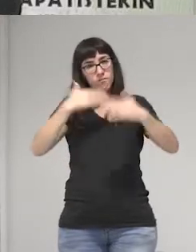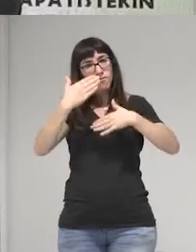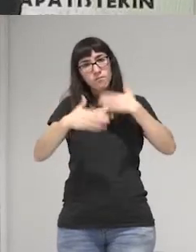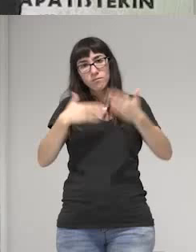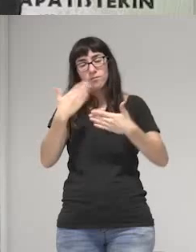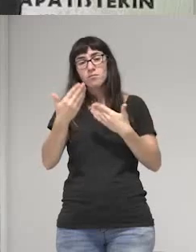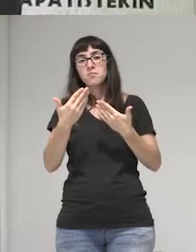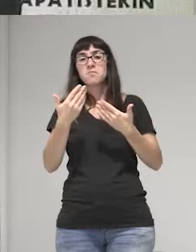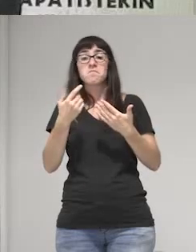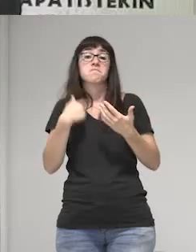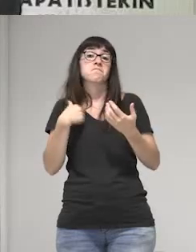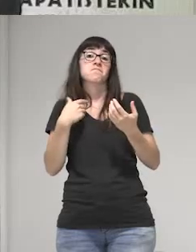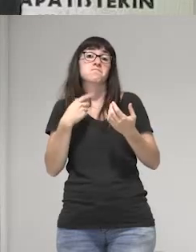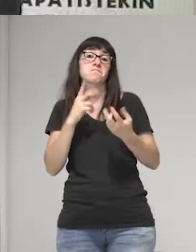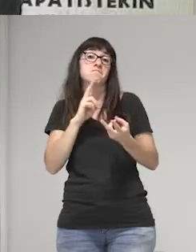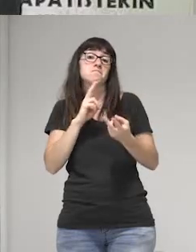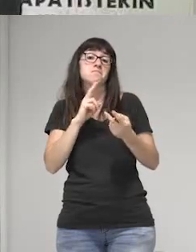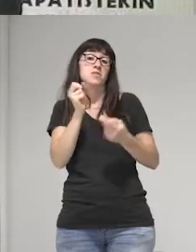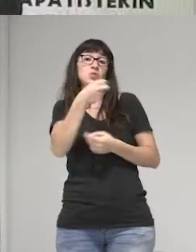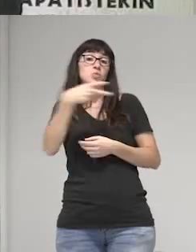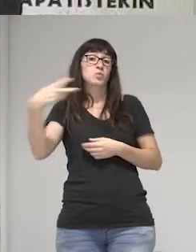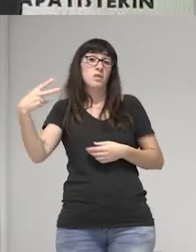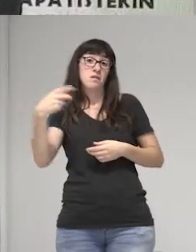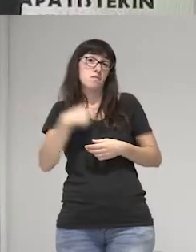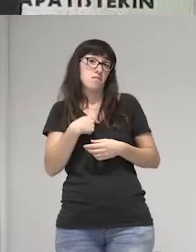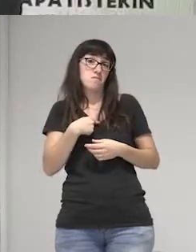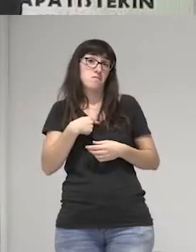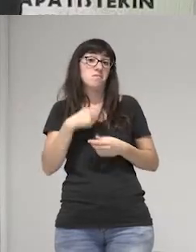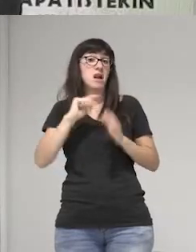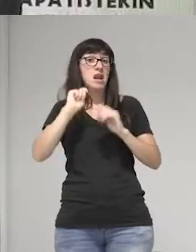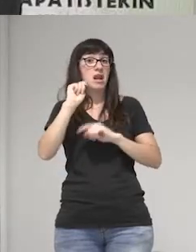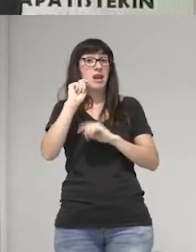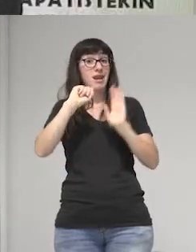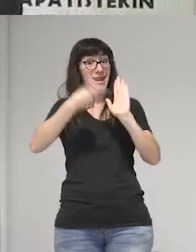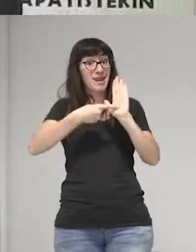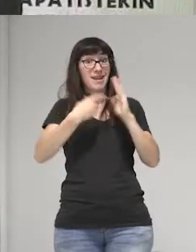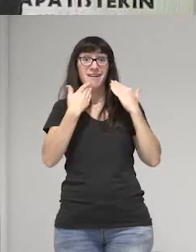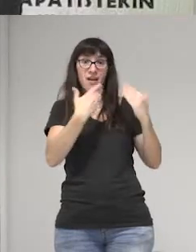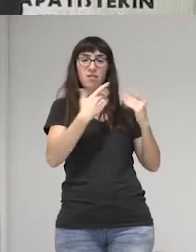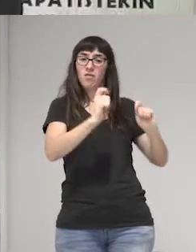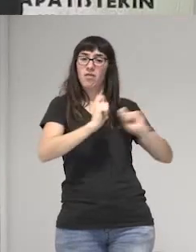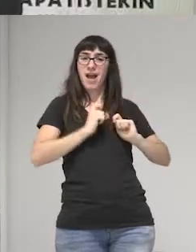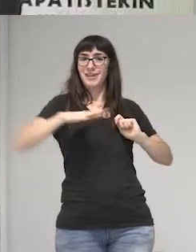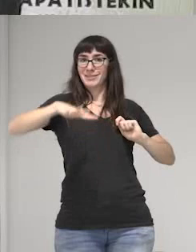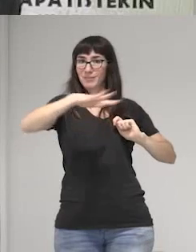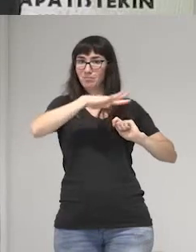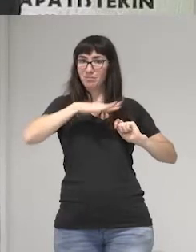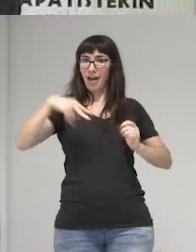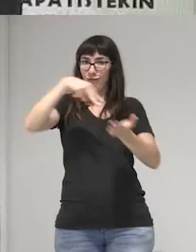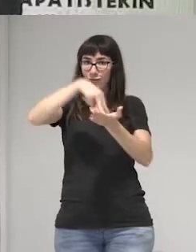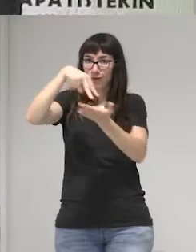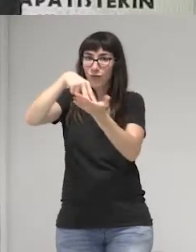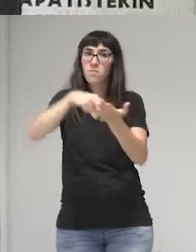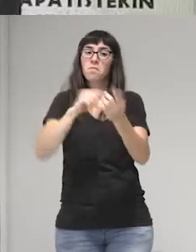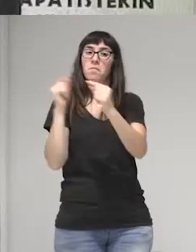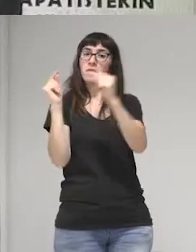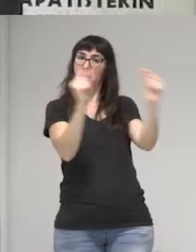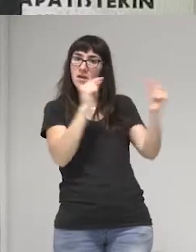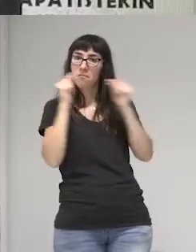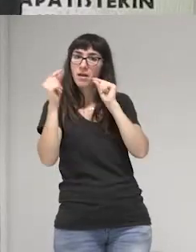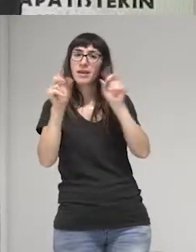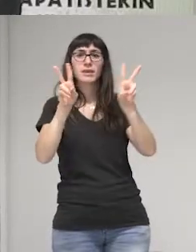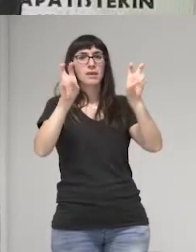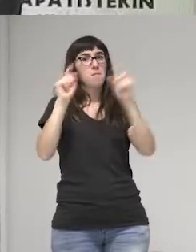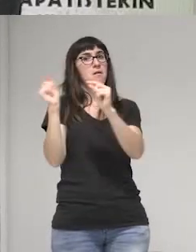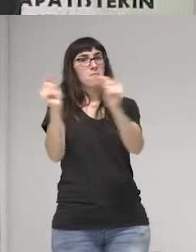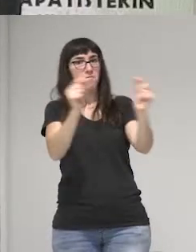lo que podemos decir es que la ley nos permitió ganar espacio, nos permitió discutir la temática y las